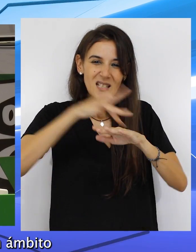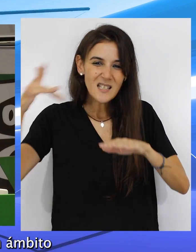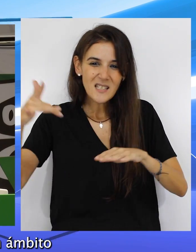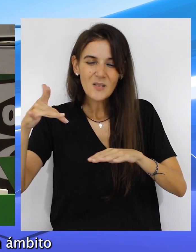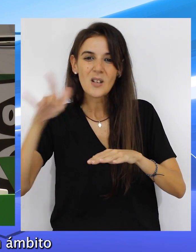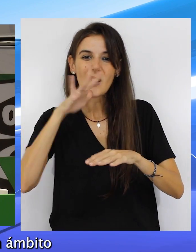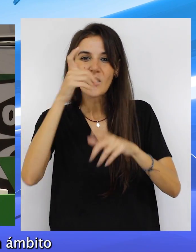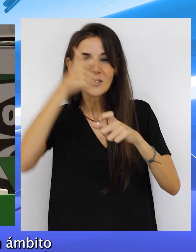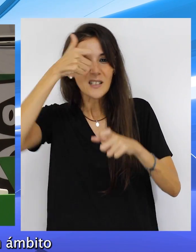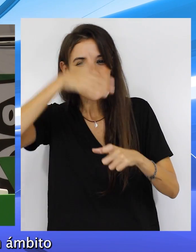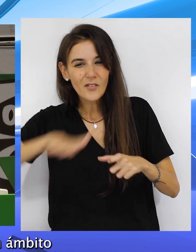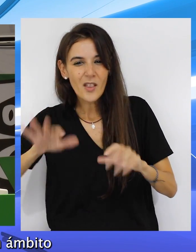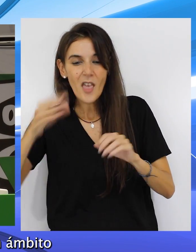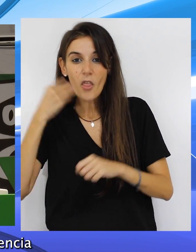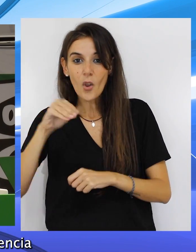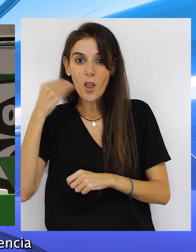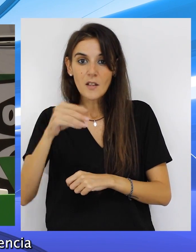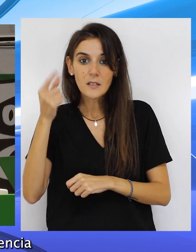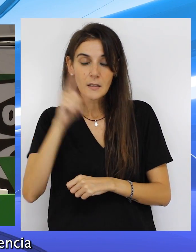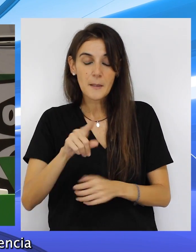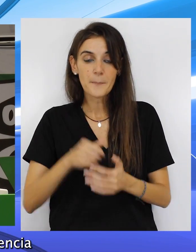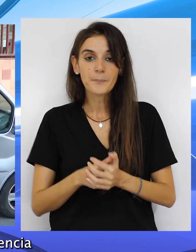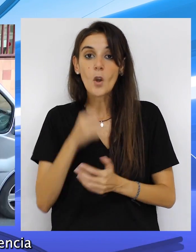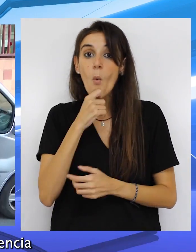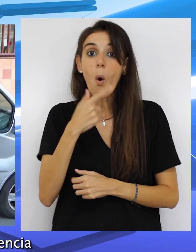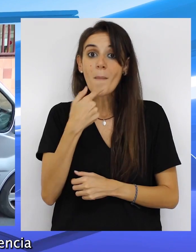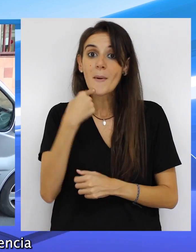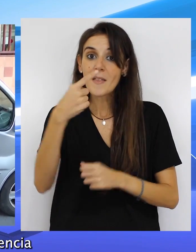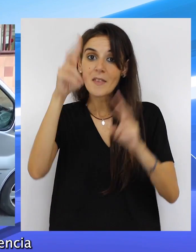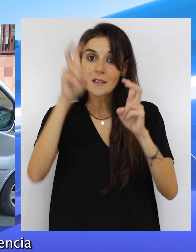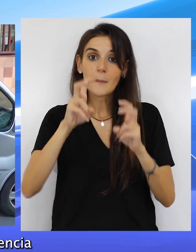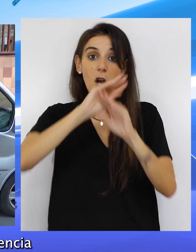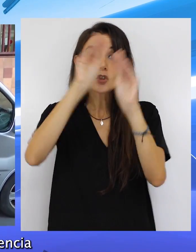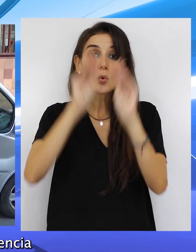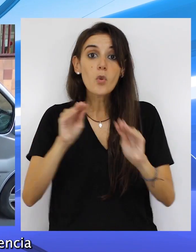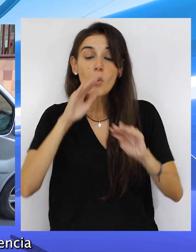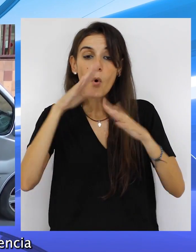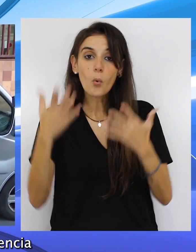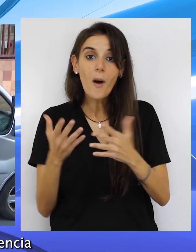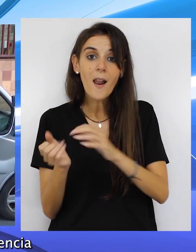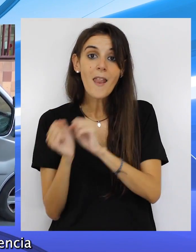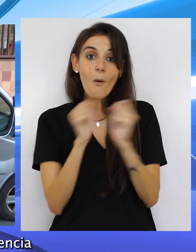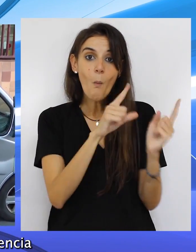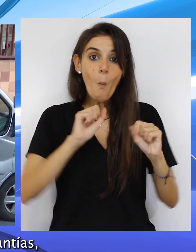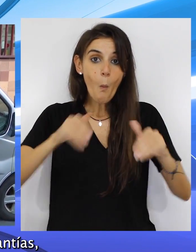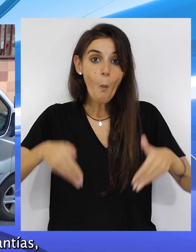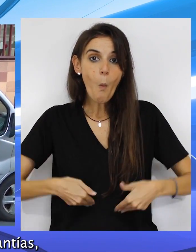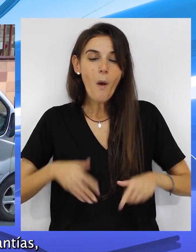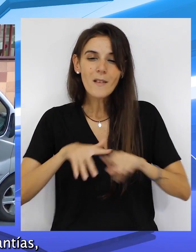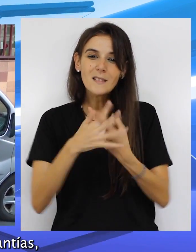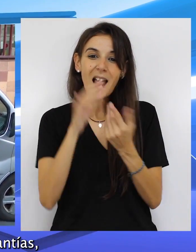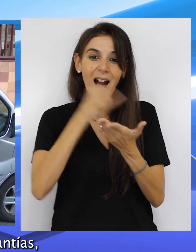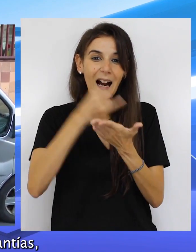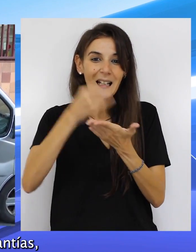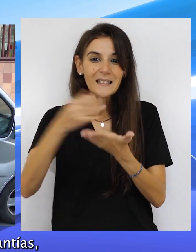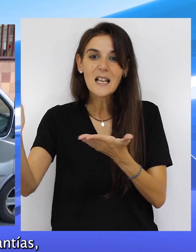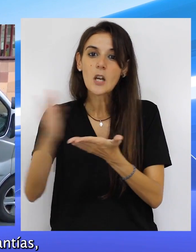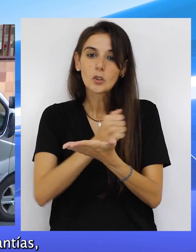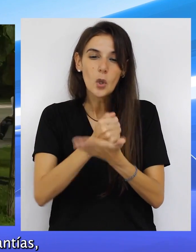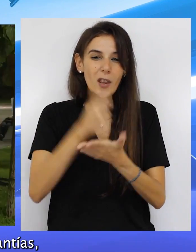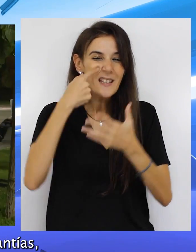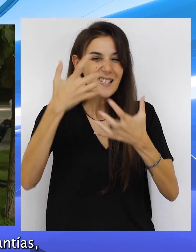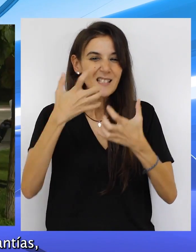tan sensible como es el de la infancia y la adolescencia. Viva sentencia que la solución debe estar en el retorno asistido con las debidas